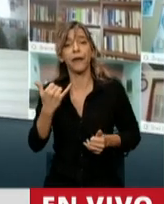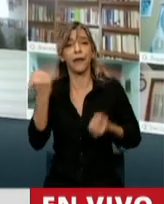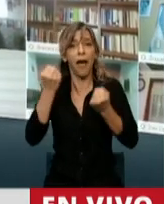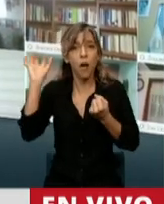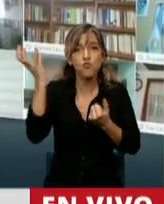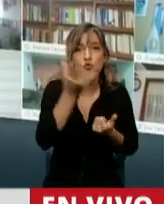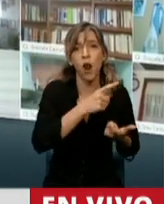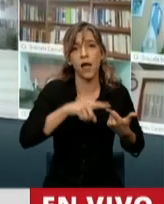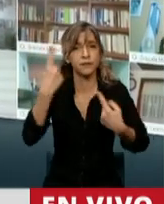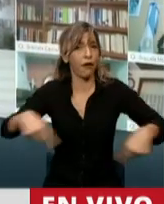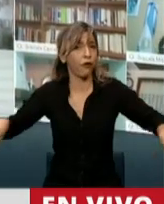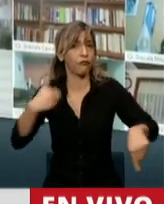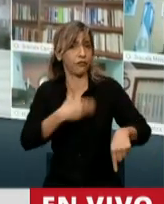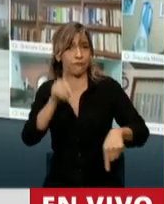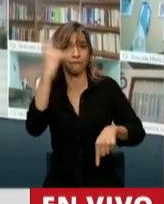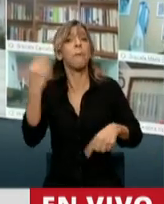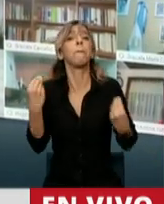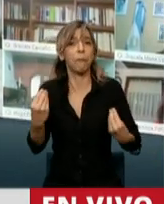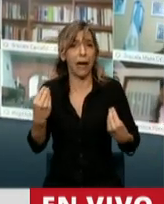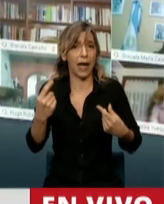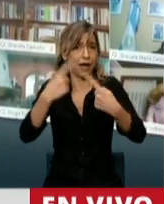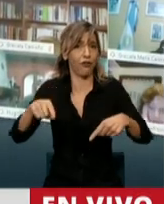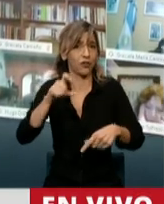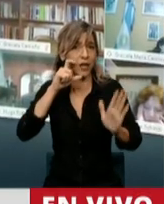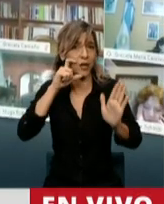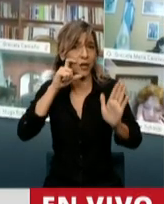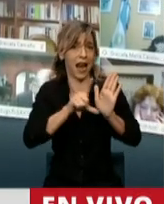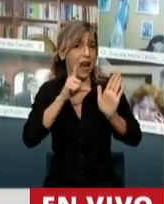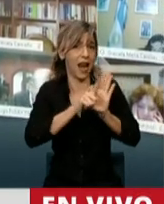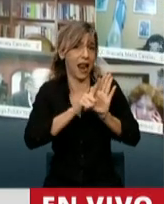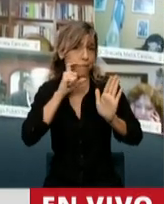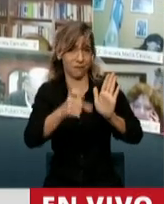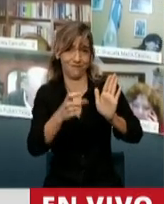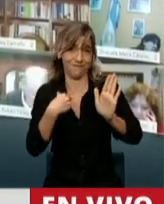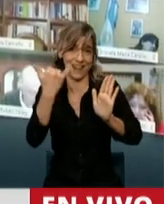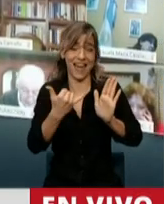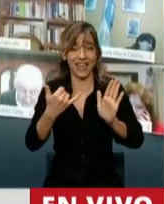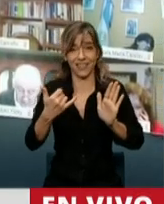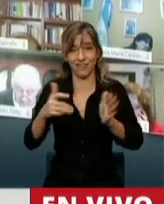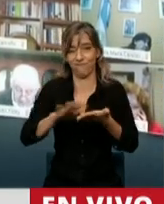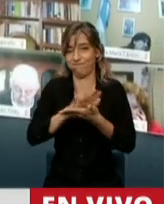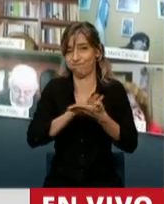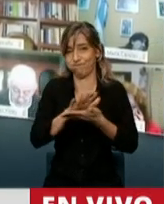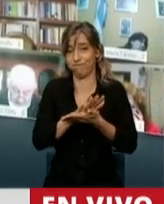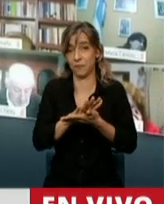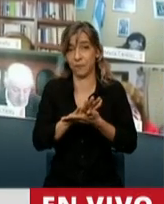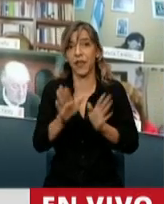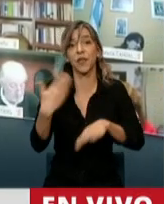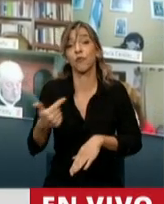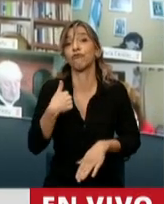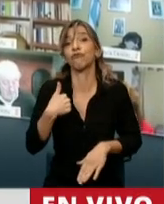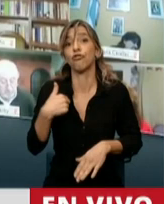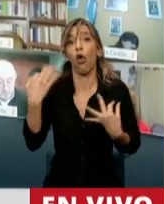aclarar, para actividades ilícitas. Y yo, político, tengo después que cubrirlos. Esto me